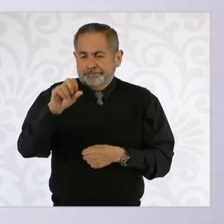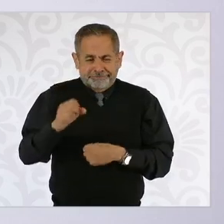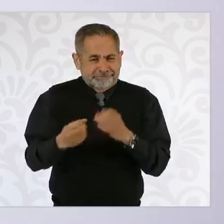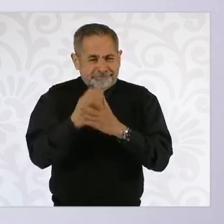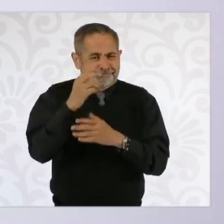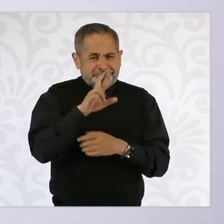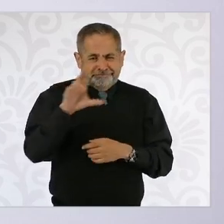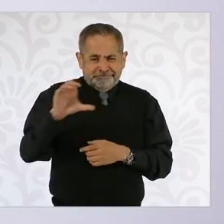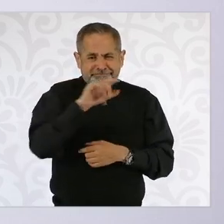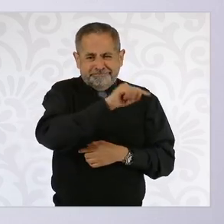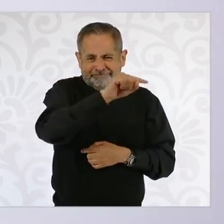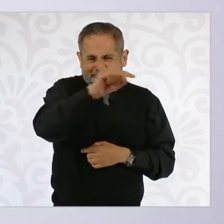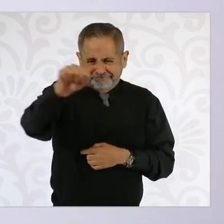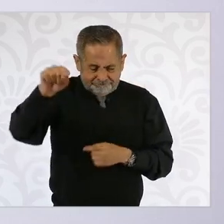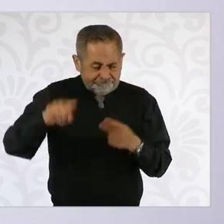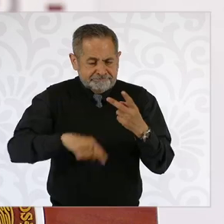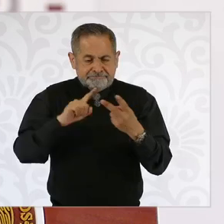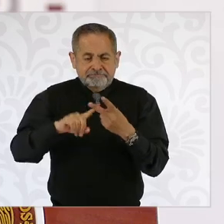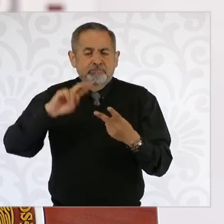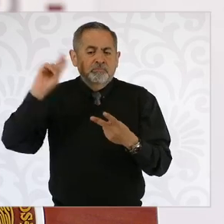la Universidad de la Salud,